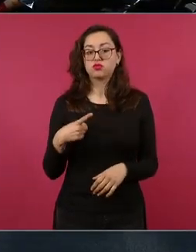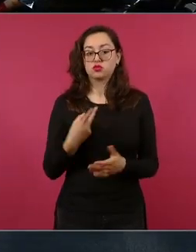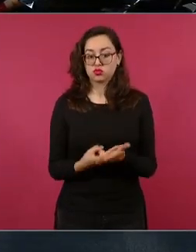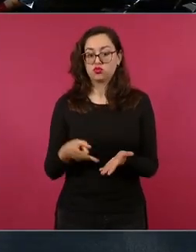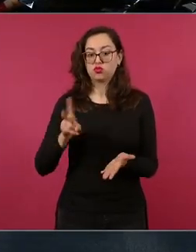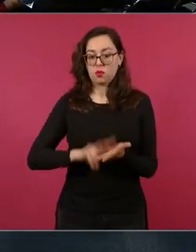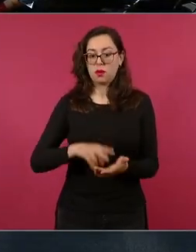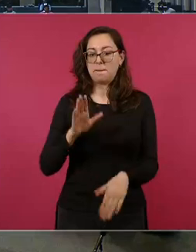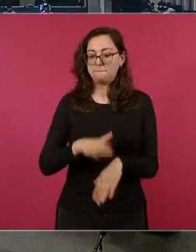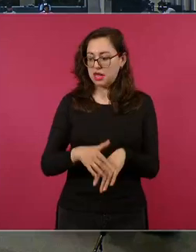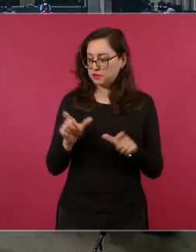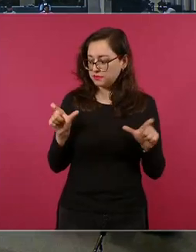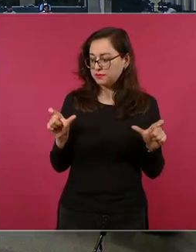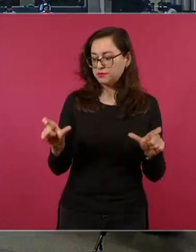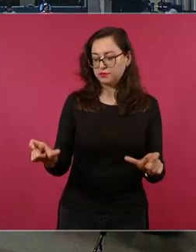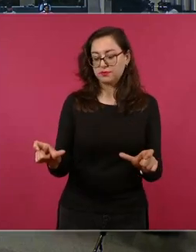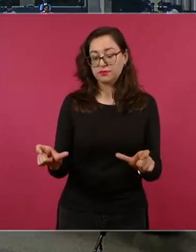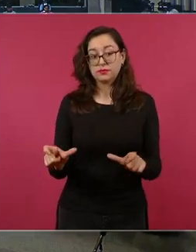ustedes